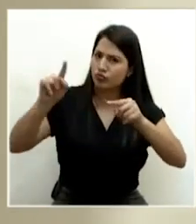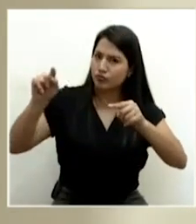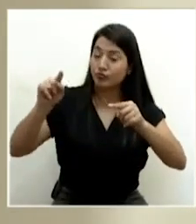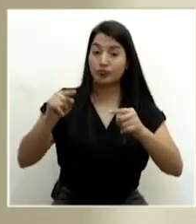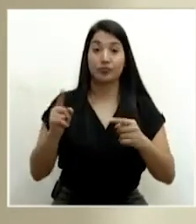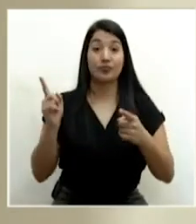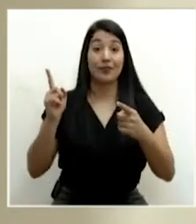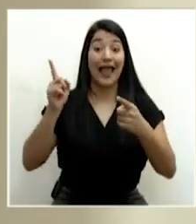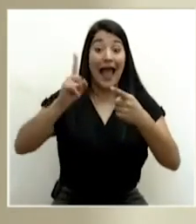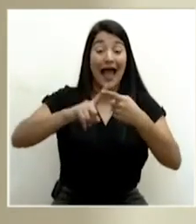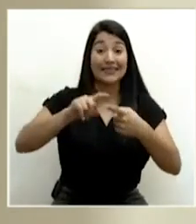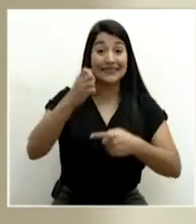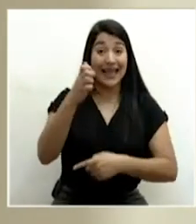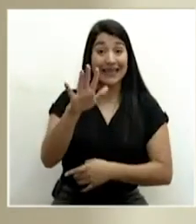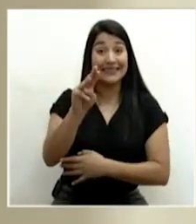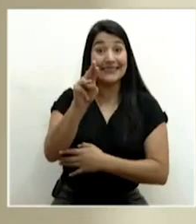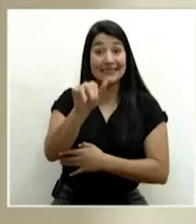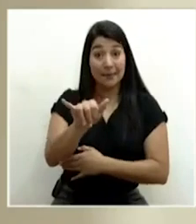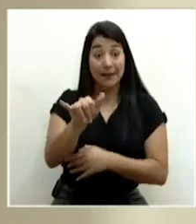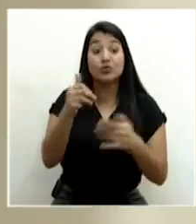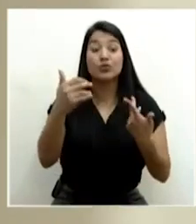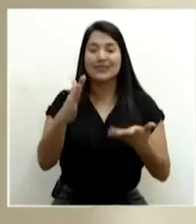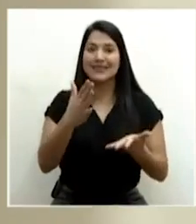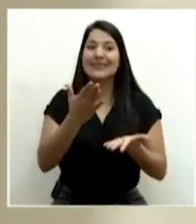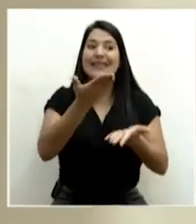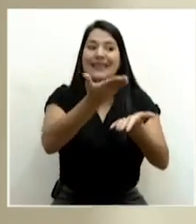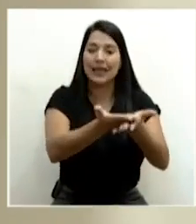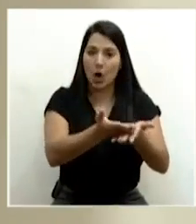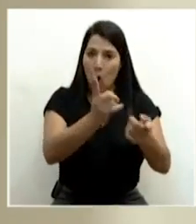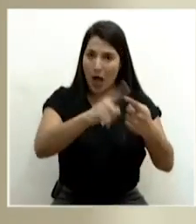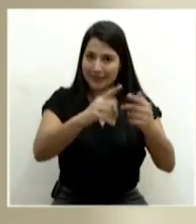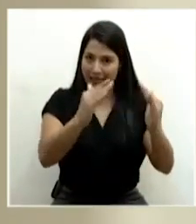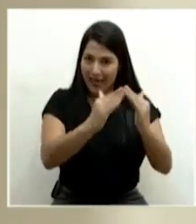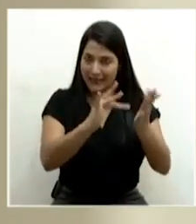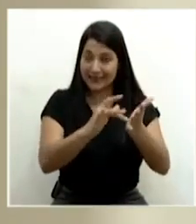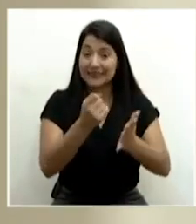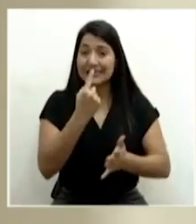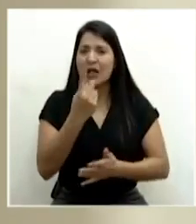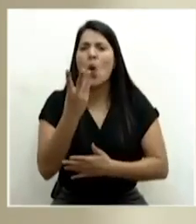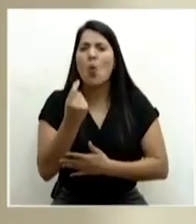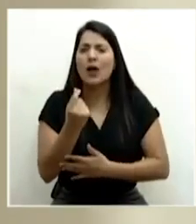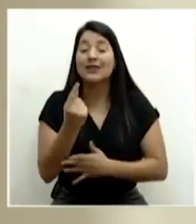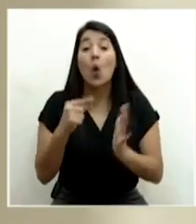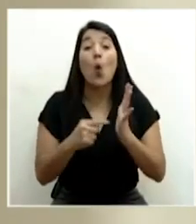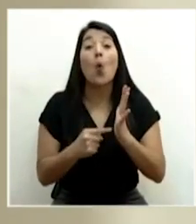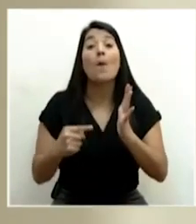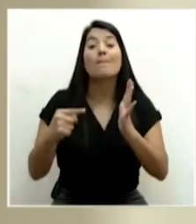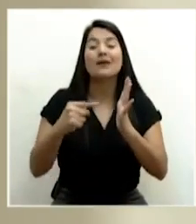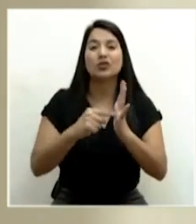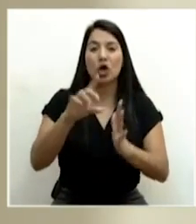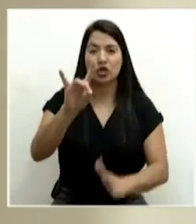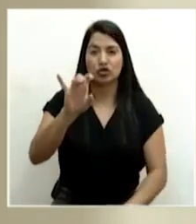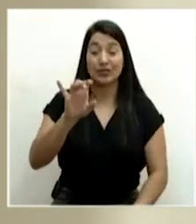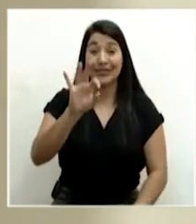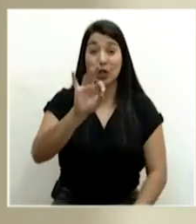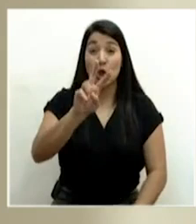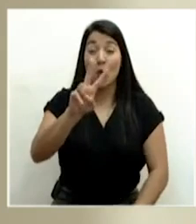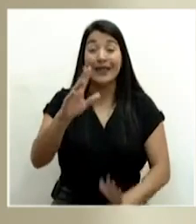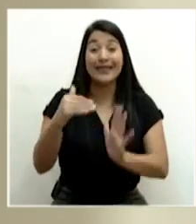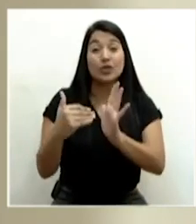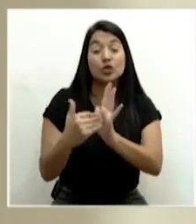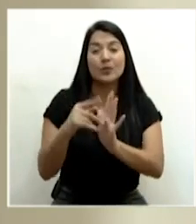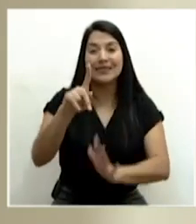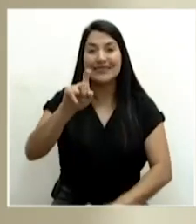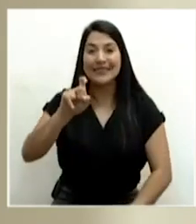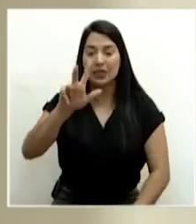mayo ya se habían entregado a domicilio un millón ochocientos noventa dos mil ciento treinta